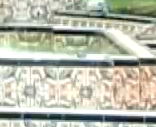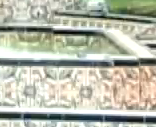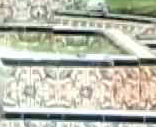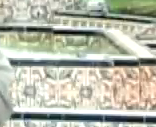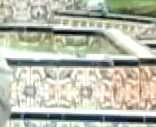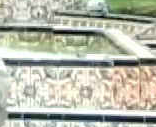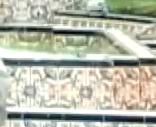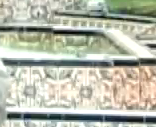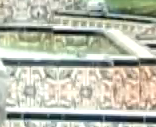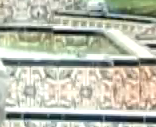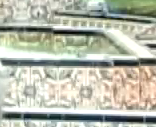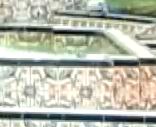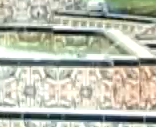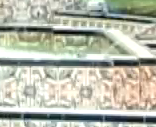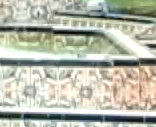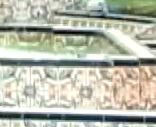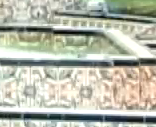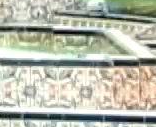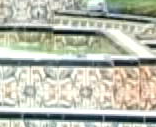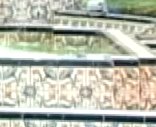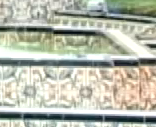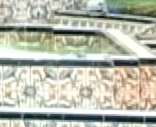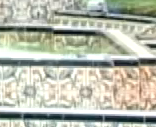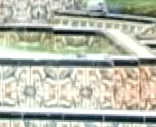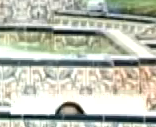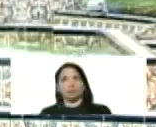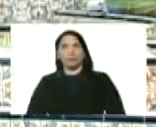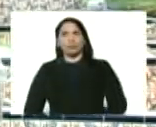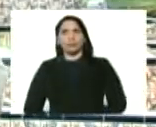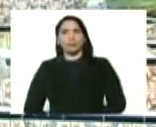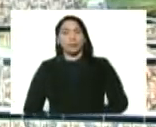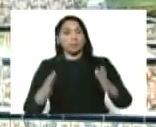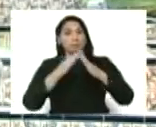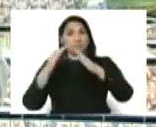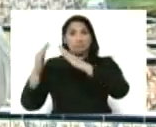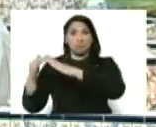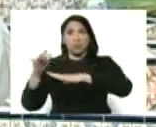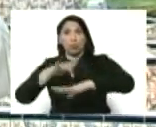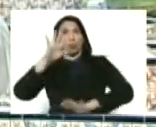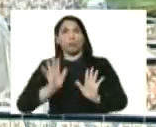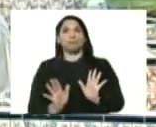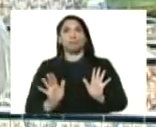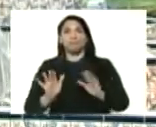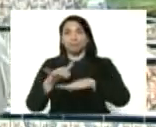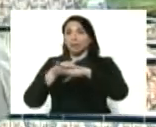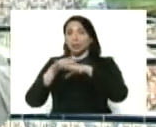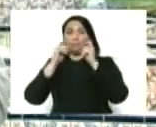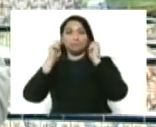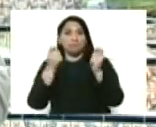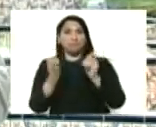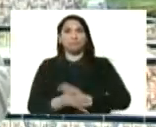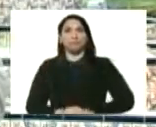Y me dijeron, bueno, cerrando las viviendas que están a toque, perdón, permiso.